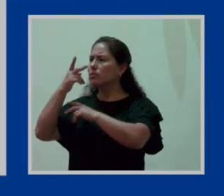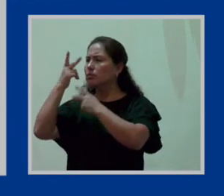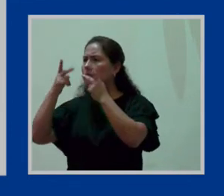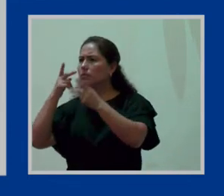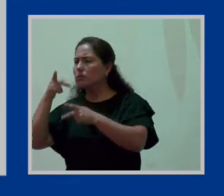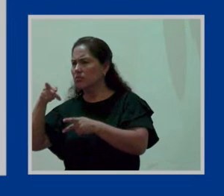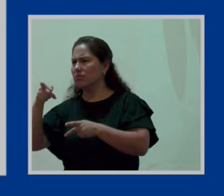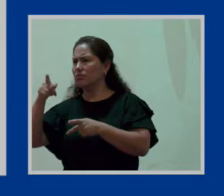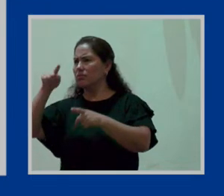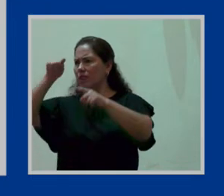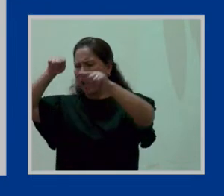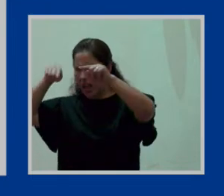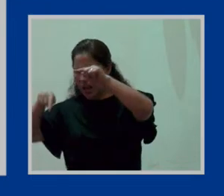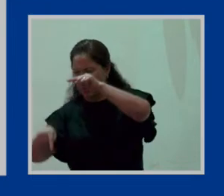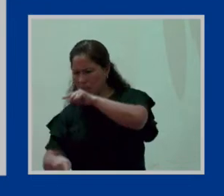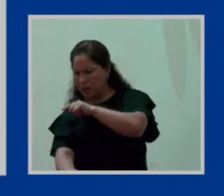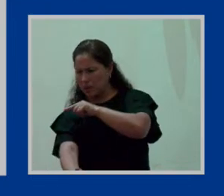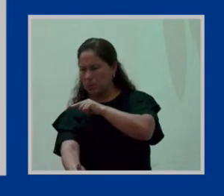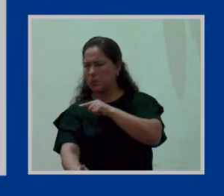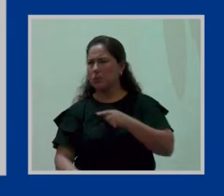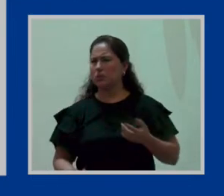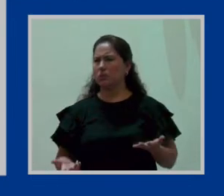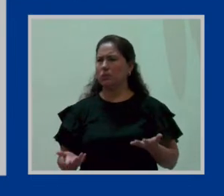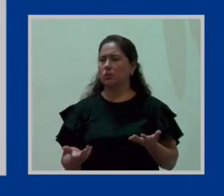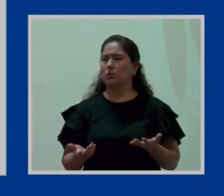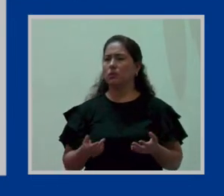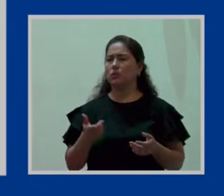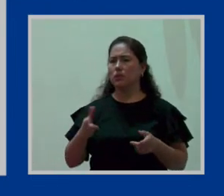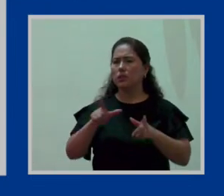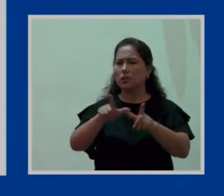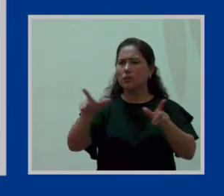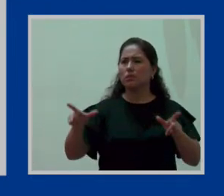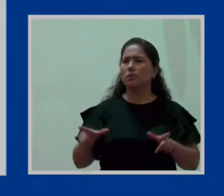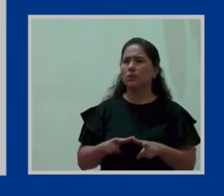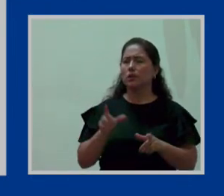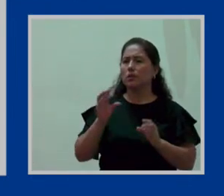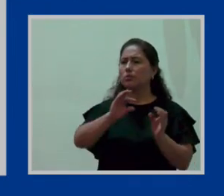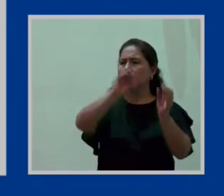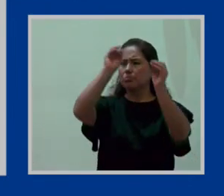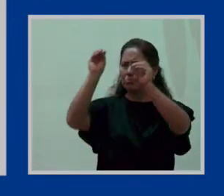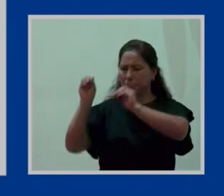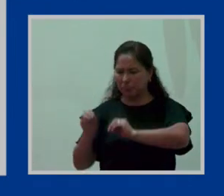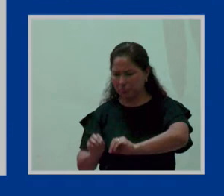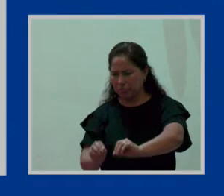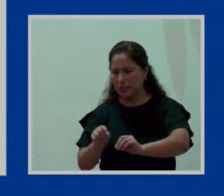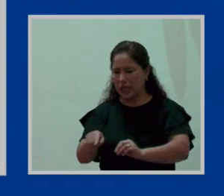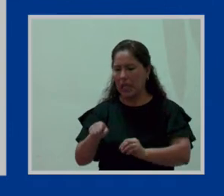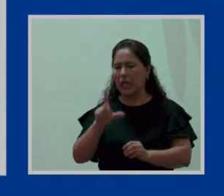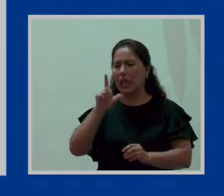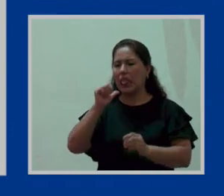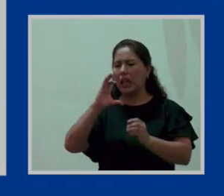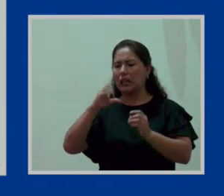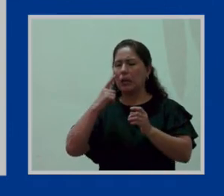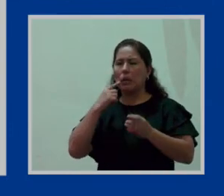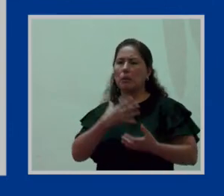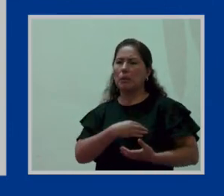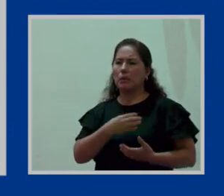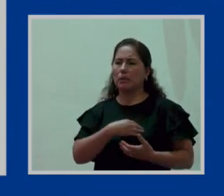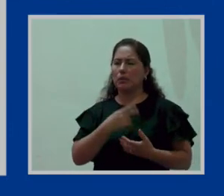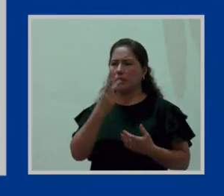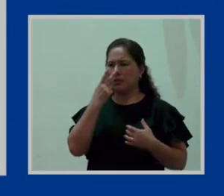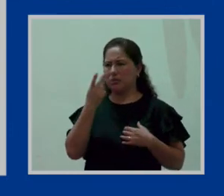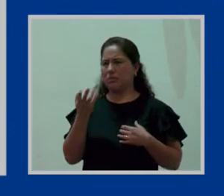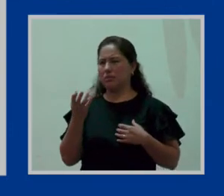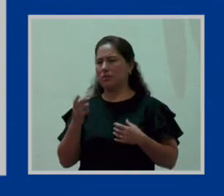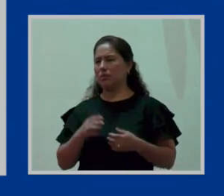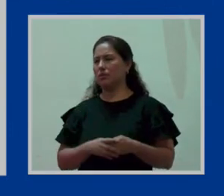y era un espacio en el cual lo habían destinado al lactario y al costado existían, digamos, sea, galoneras,